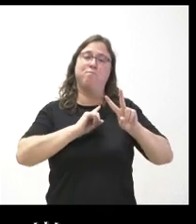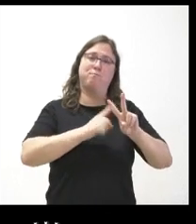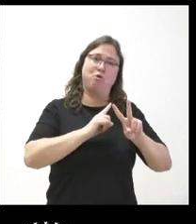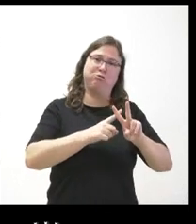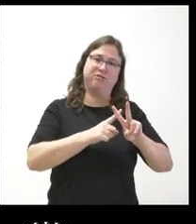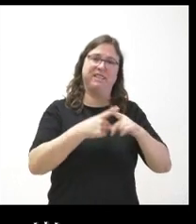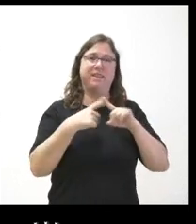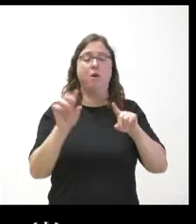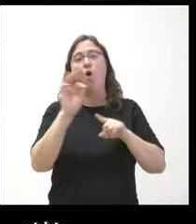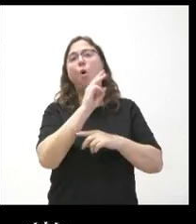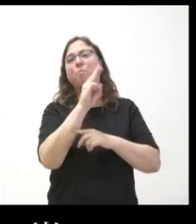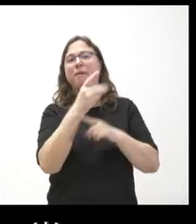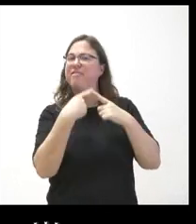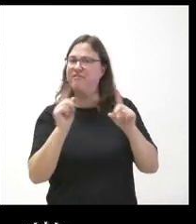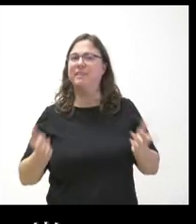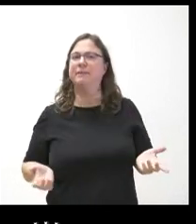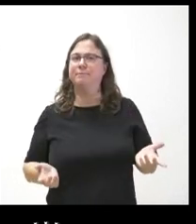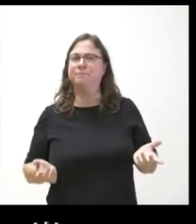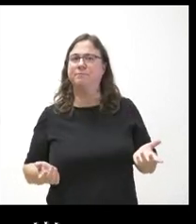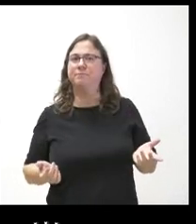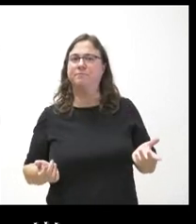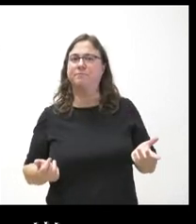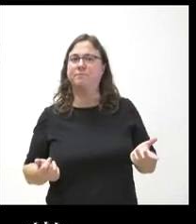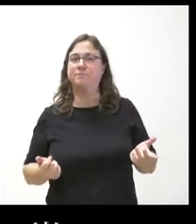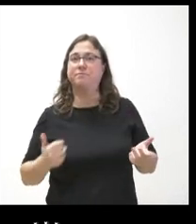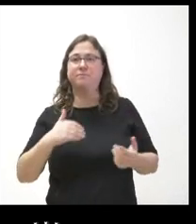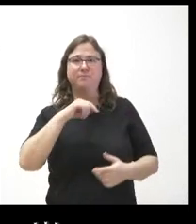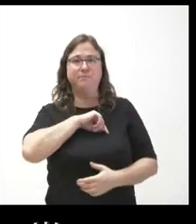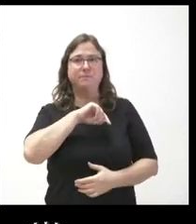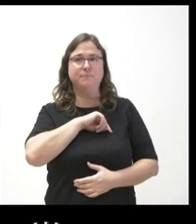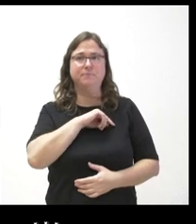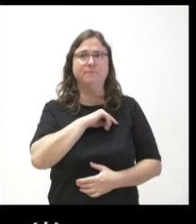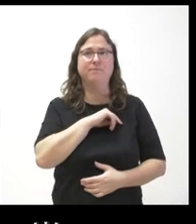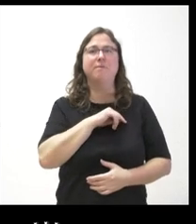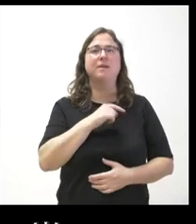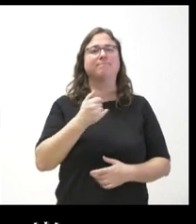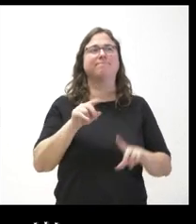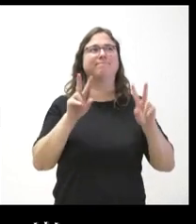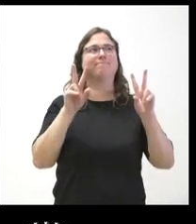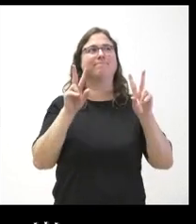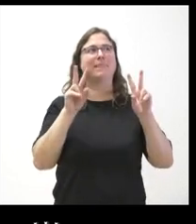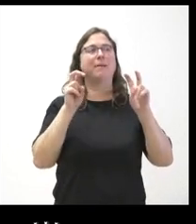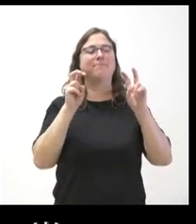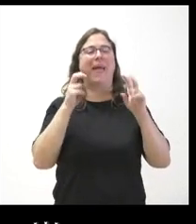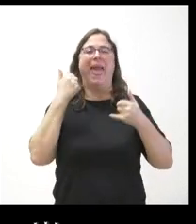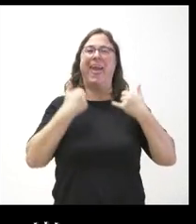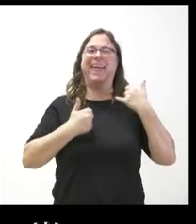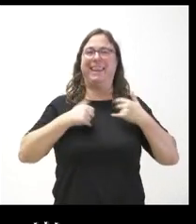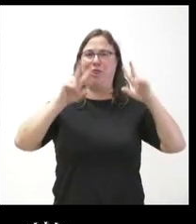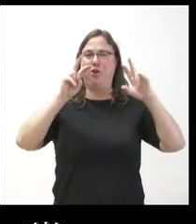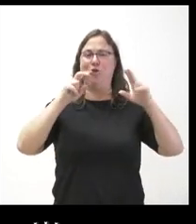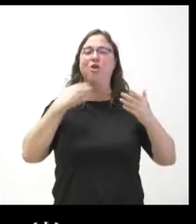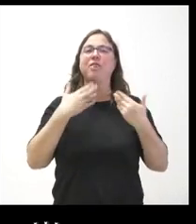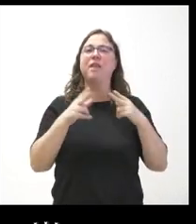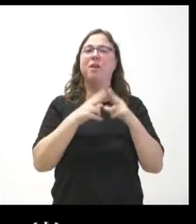o con el PP se ha resentido está herido el diálogo social como dicen los